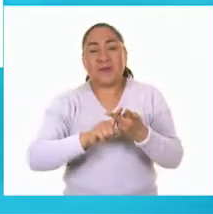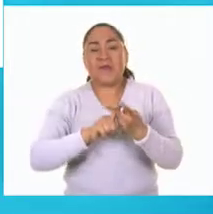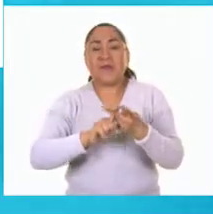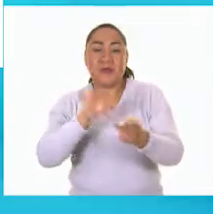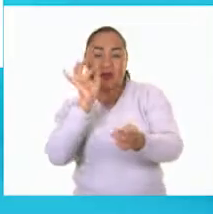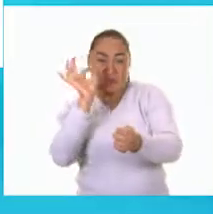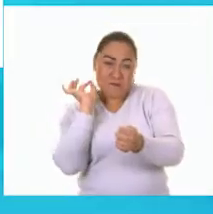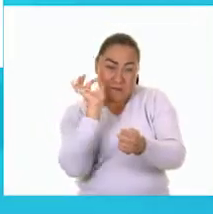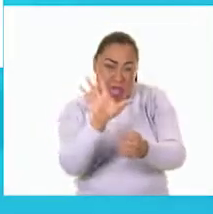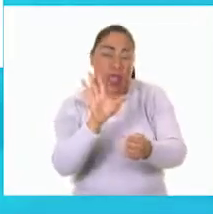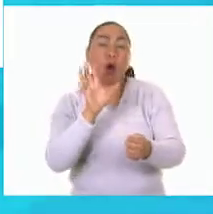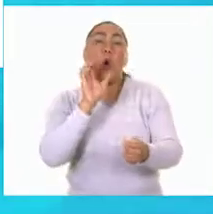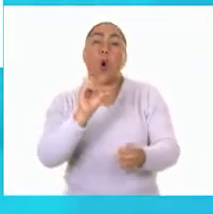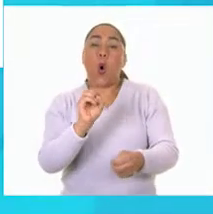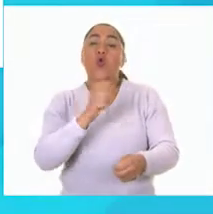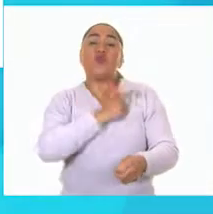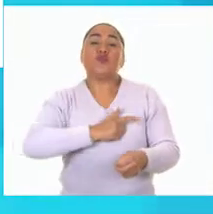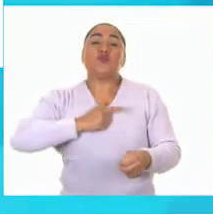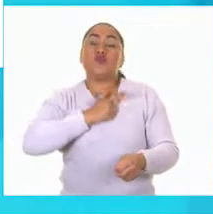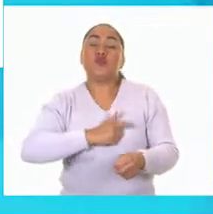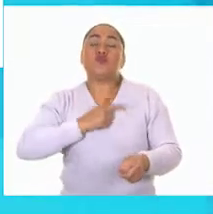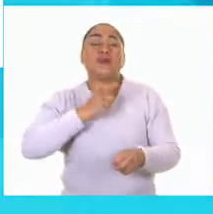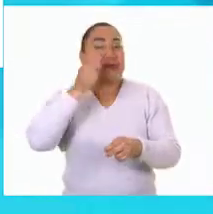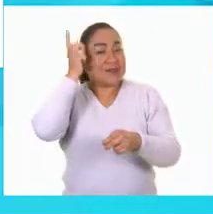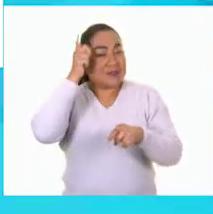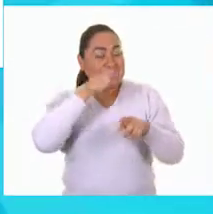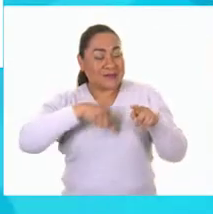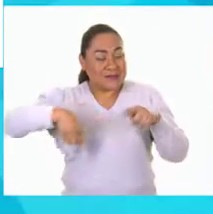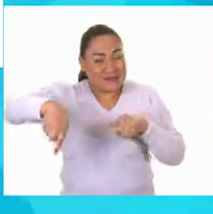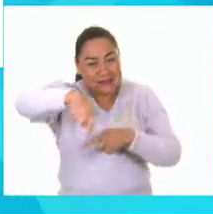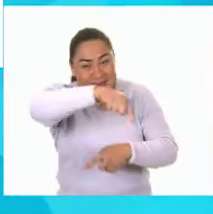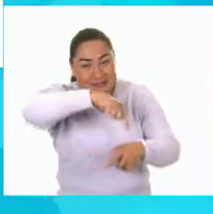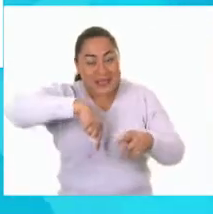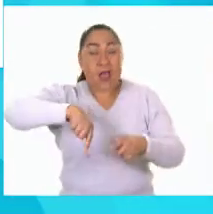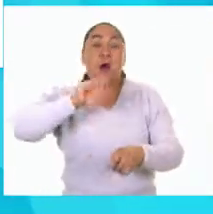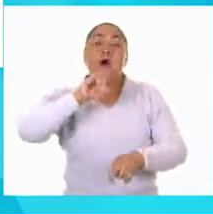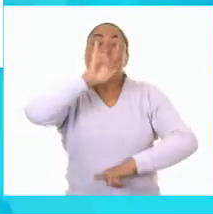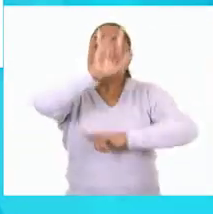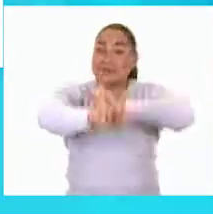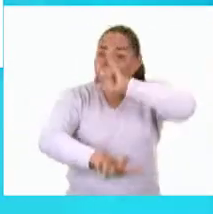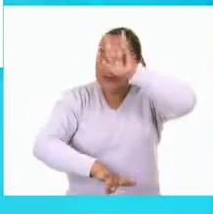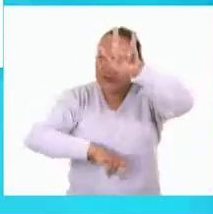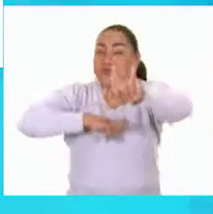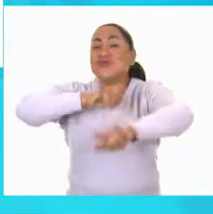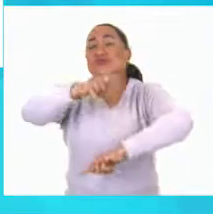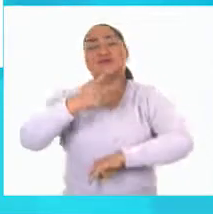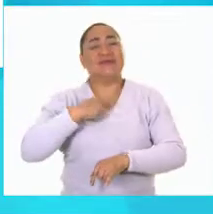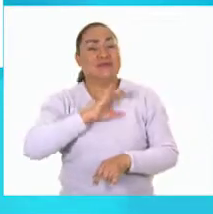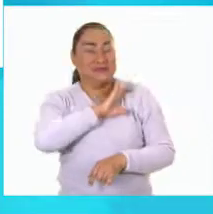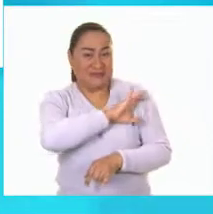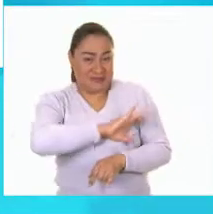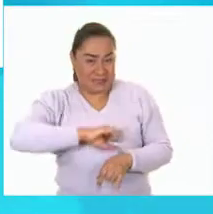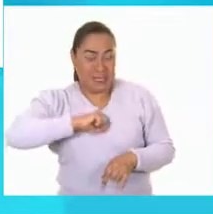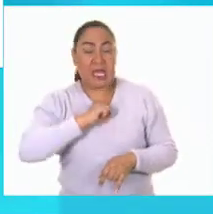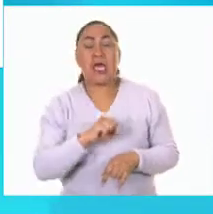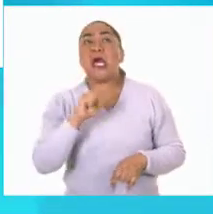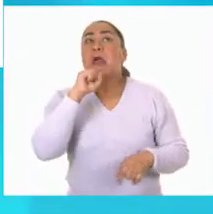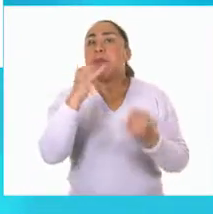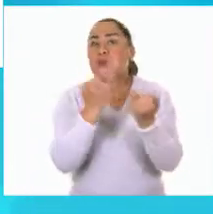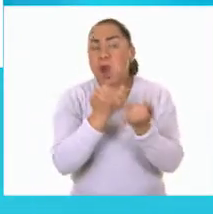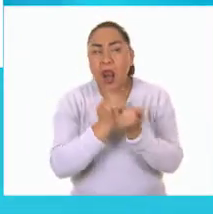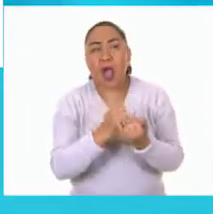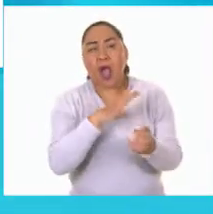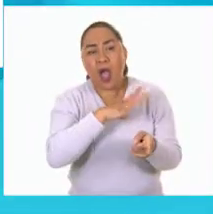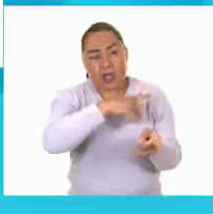carrusel pero lo que más me gustaba era subirme a la rueda de la fortuna y llegaban también puestos de